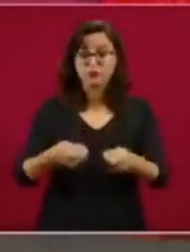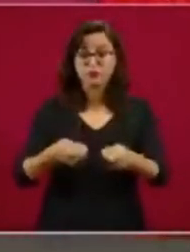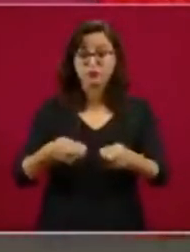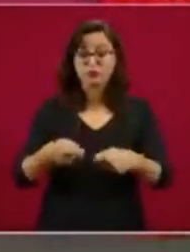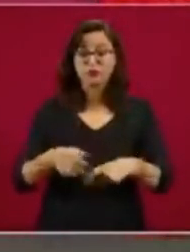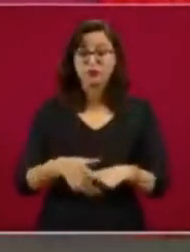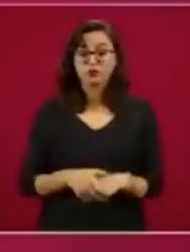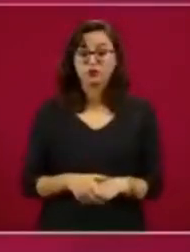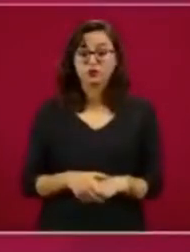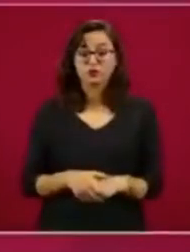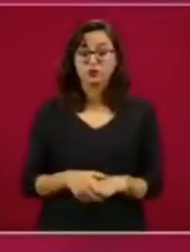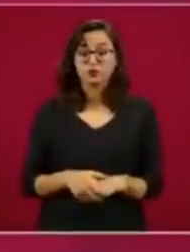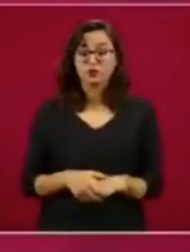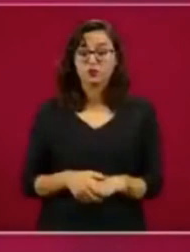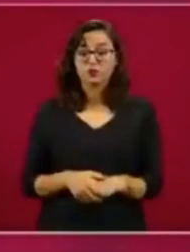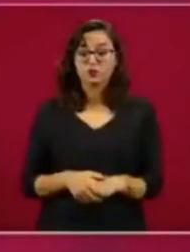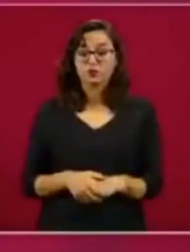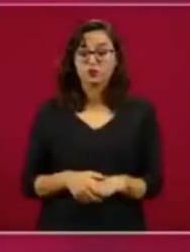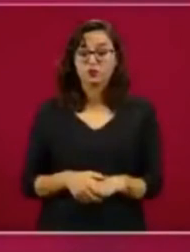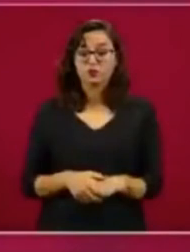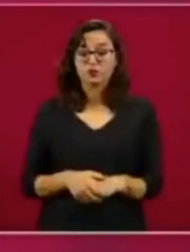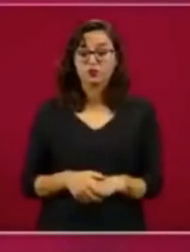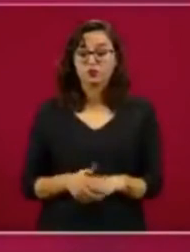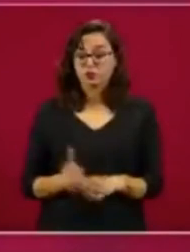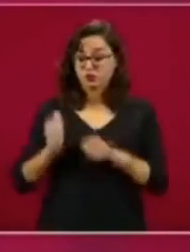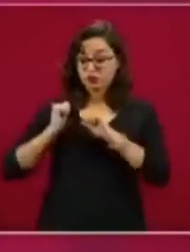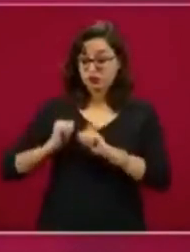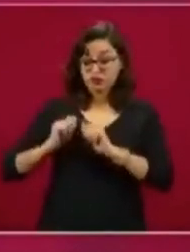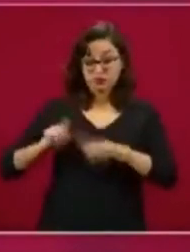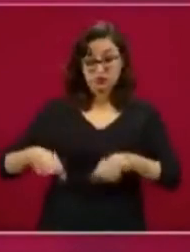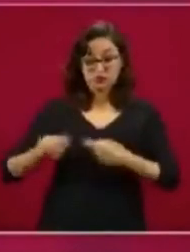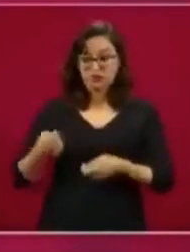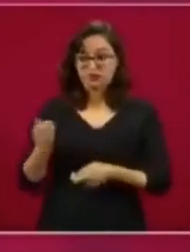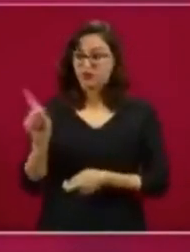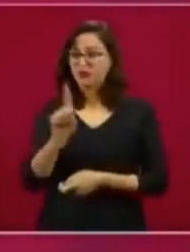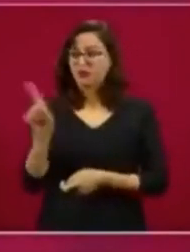no es un cargo, es un encargo.